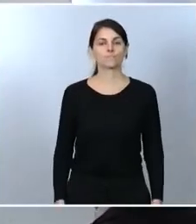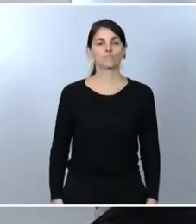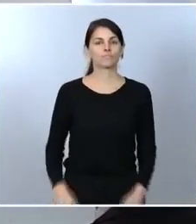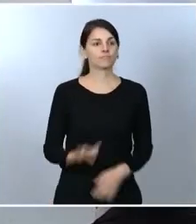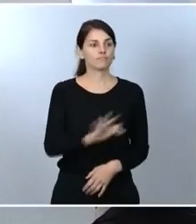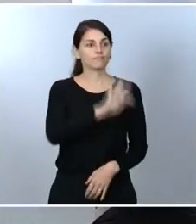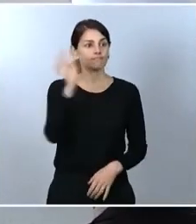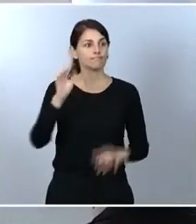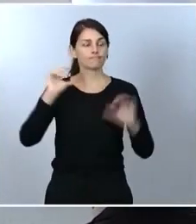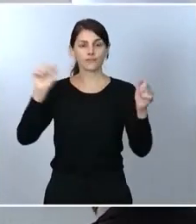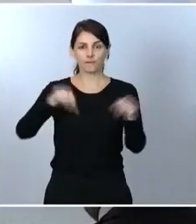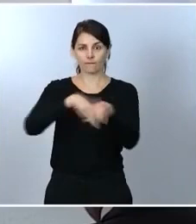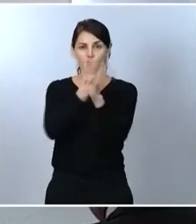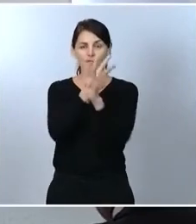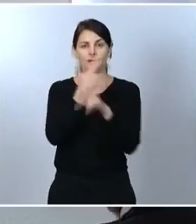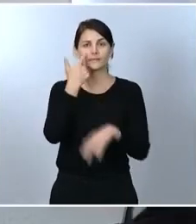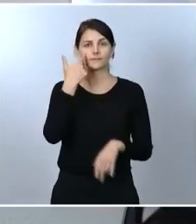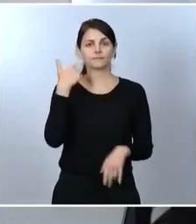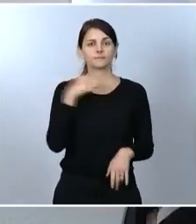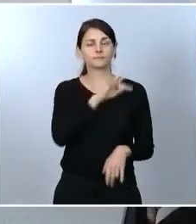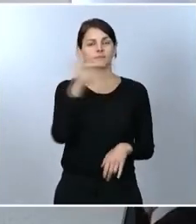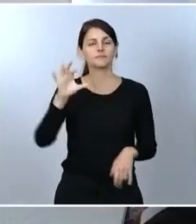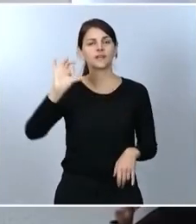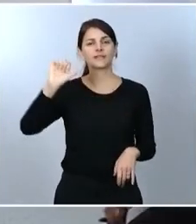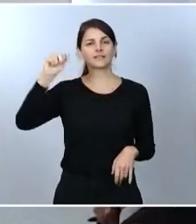puede tomar la palabra Sandra Gallardo, de Radio Nacional.